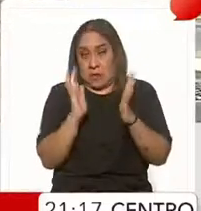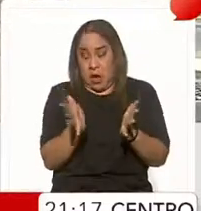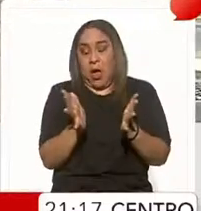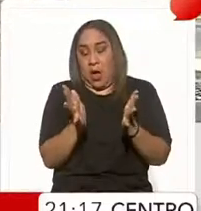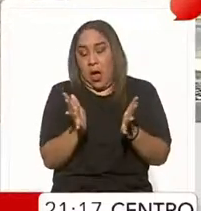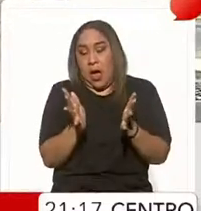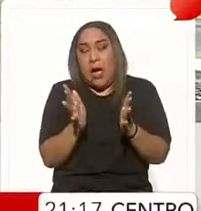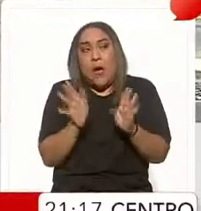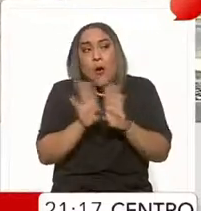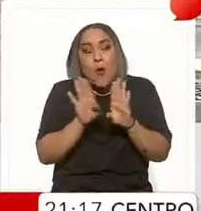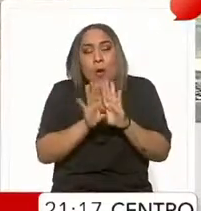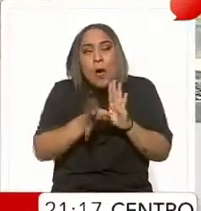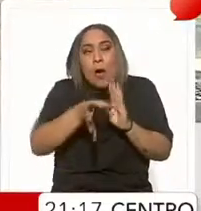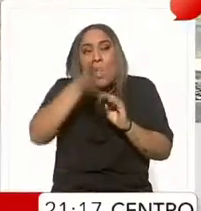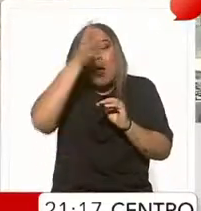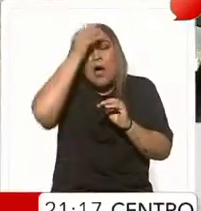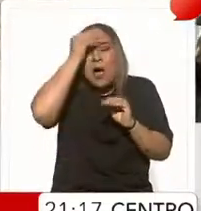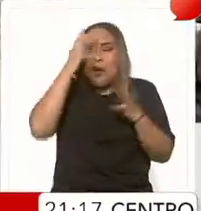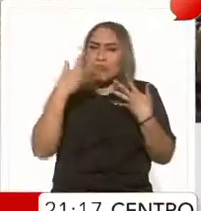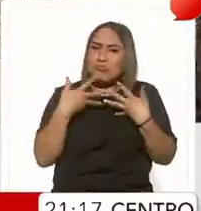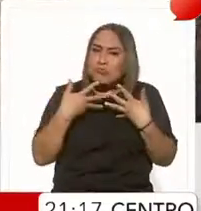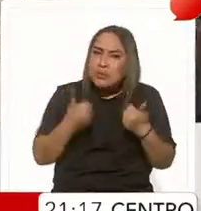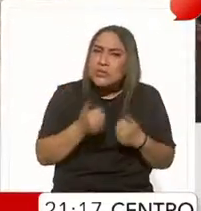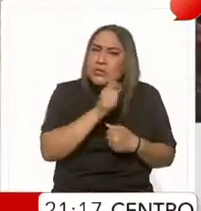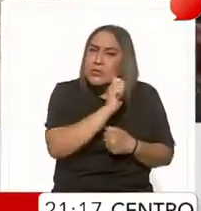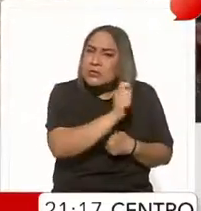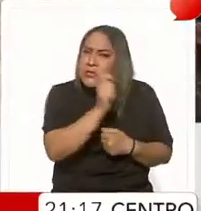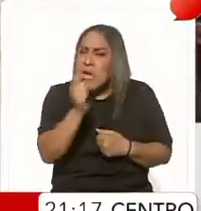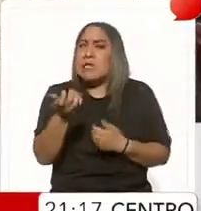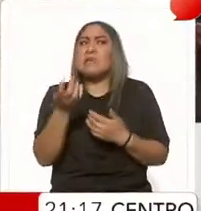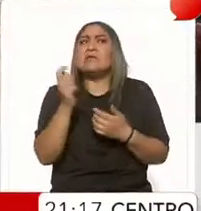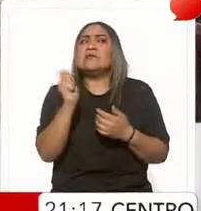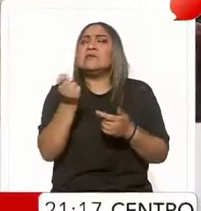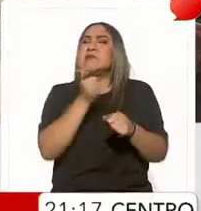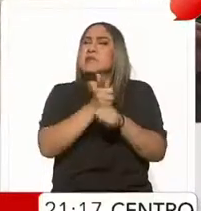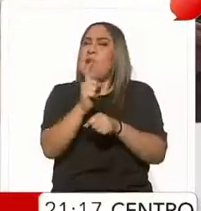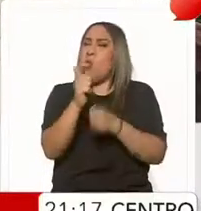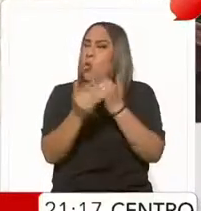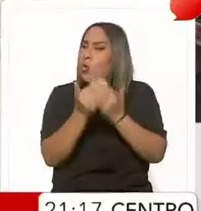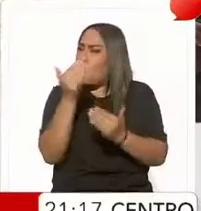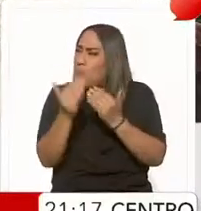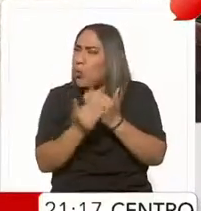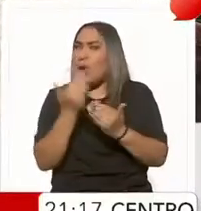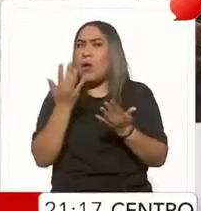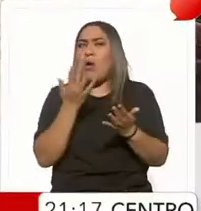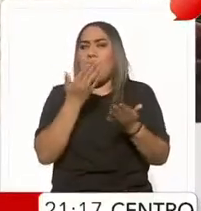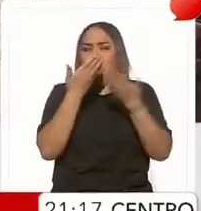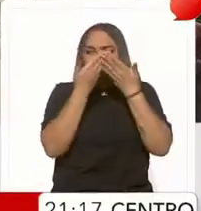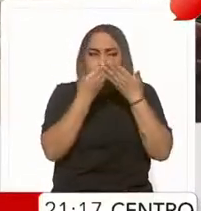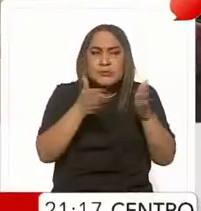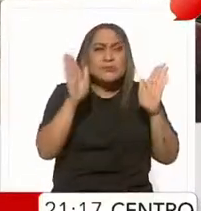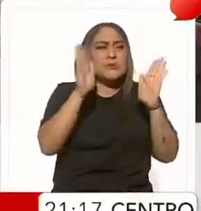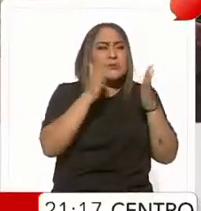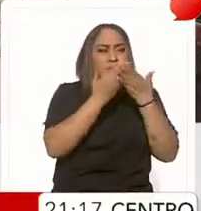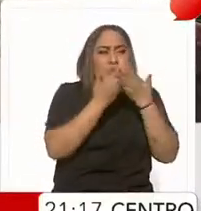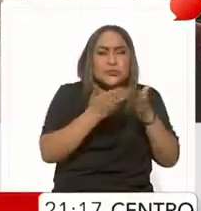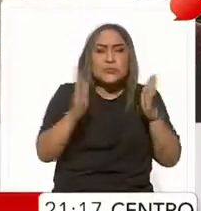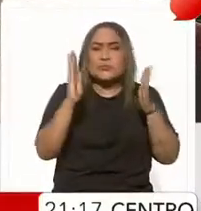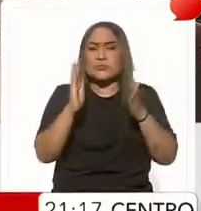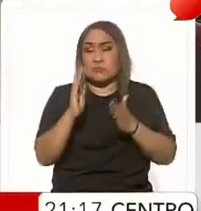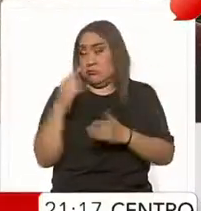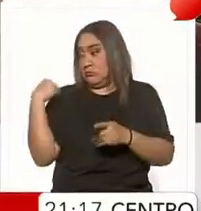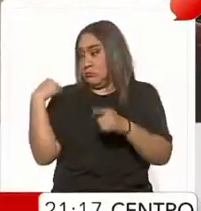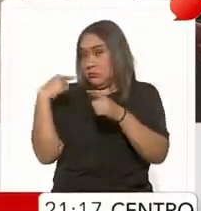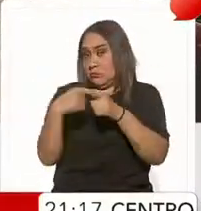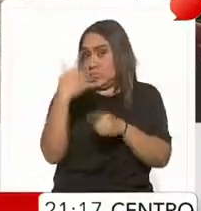conciencia, están agarrando más conciencia en la escasez de agua, están haciendo, o sea, estos cinco